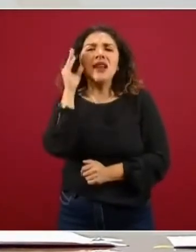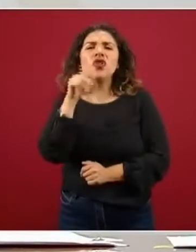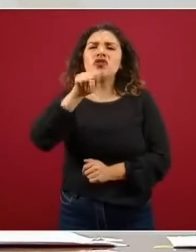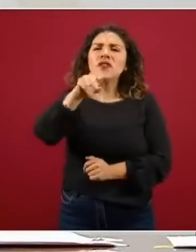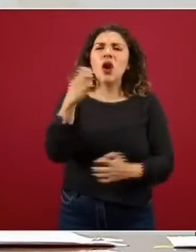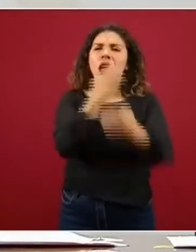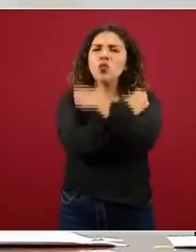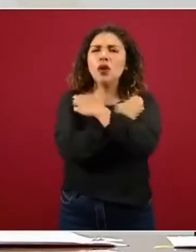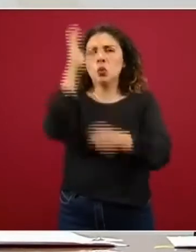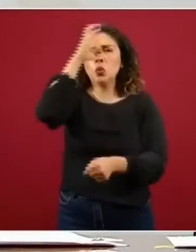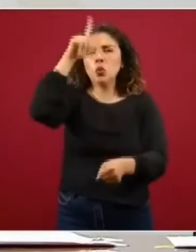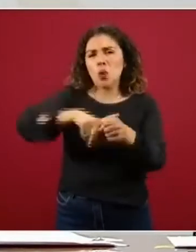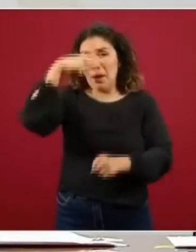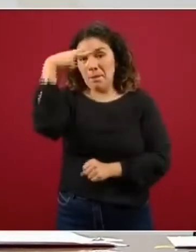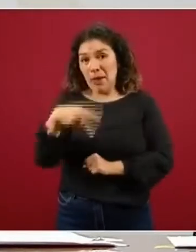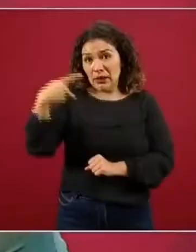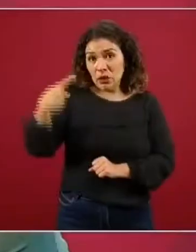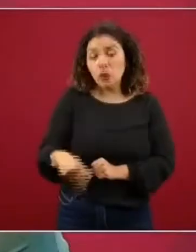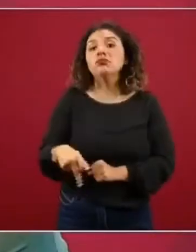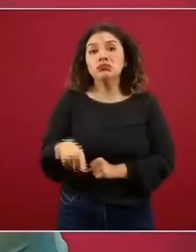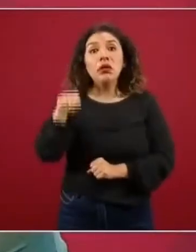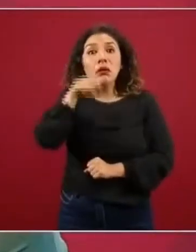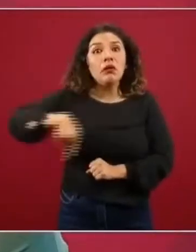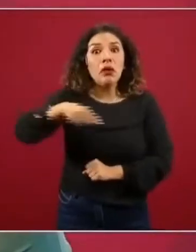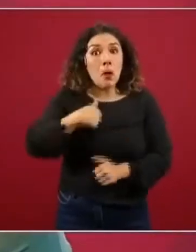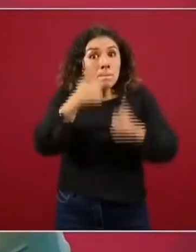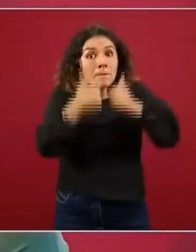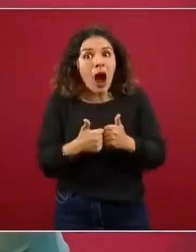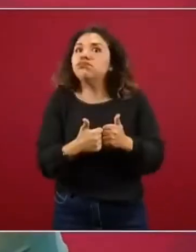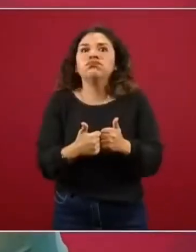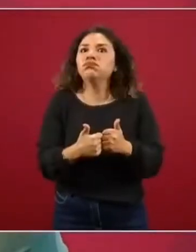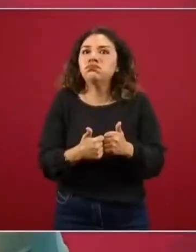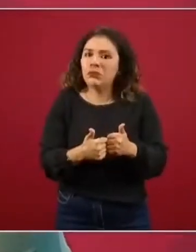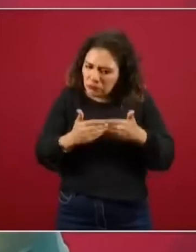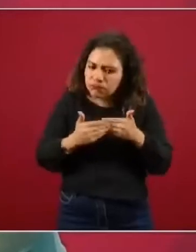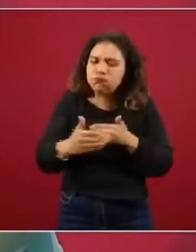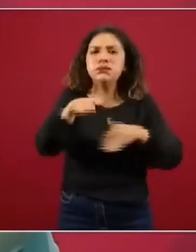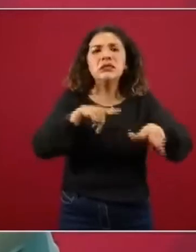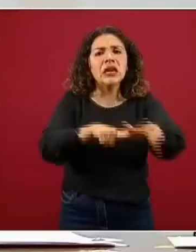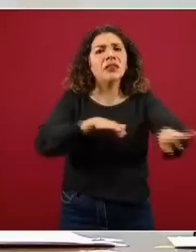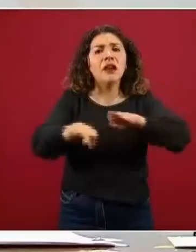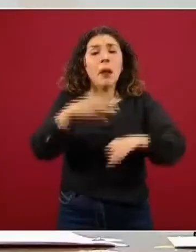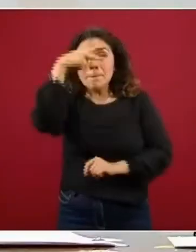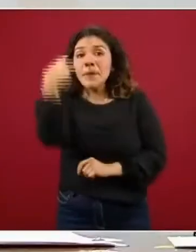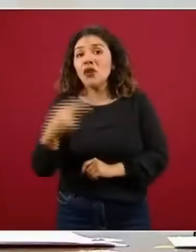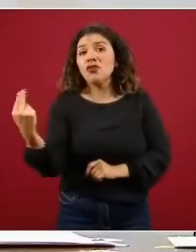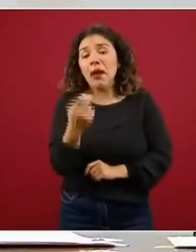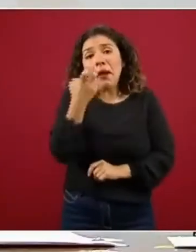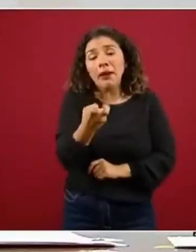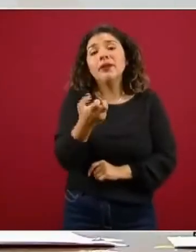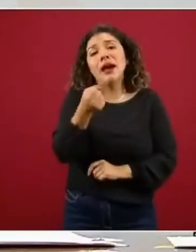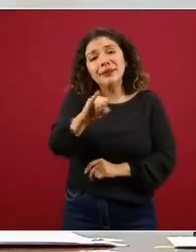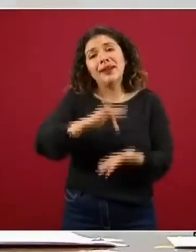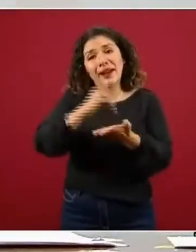y televisoras educativas y culturales de México que no hemos parado y no vamos a parar mientras México nos necesite. Muchas